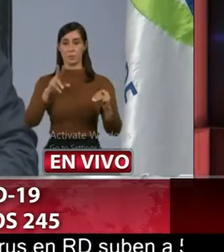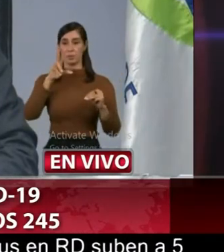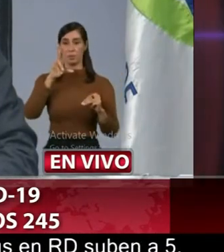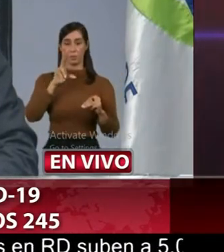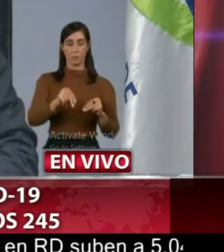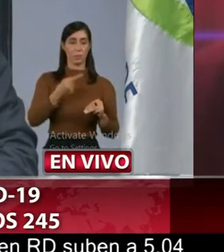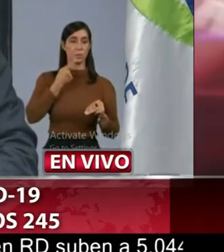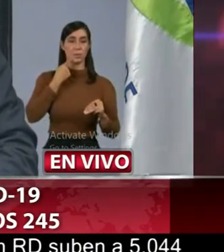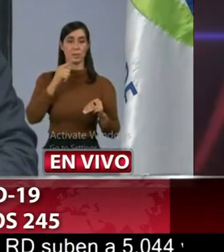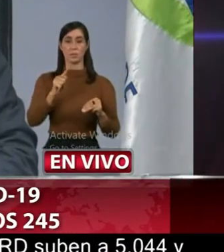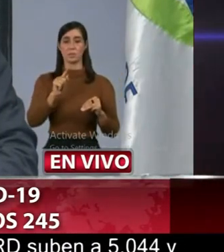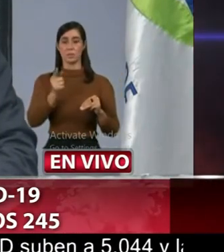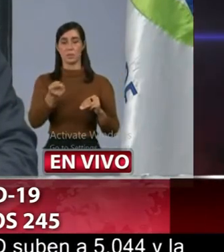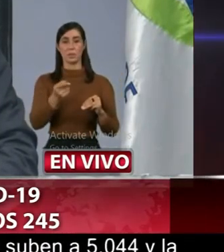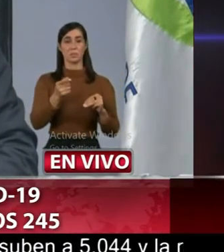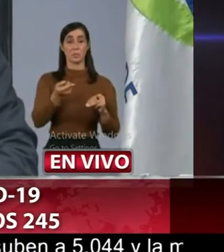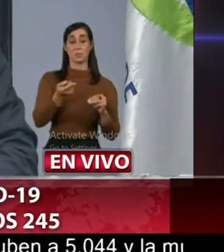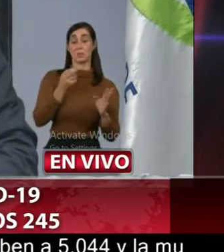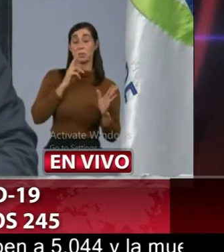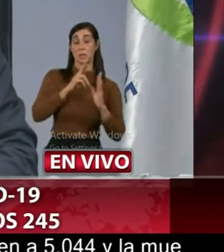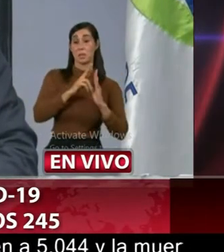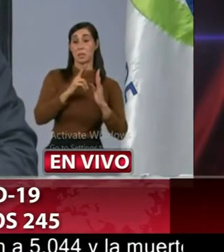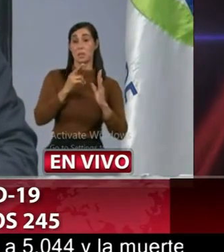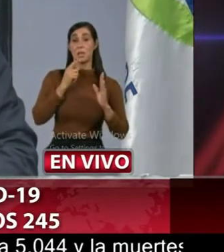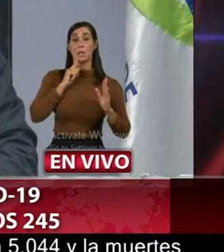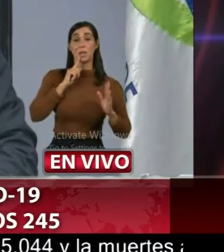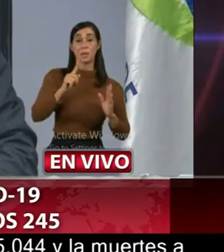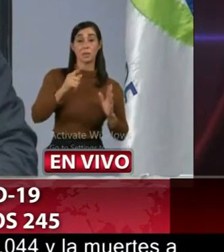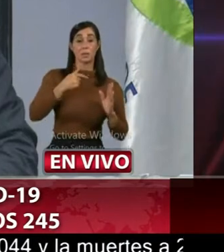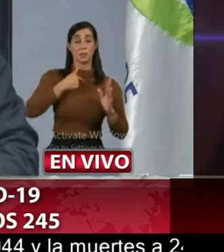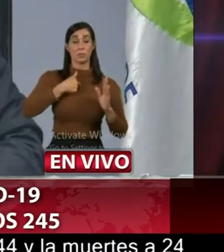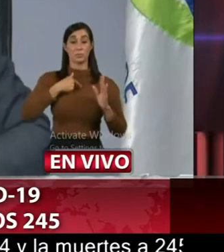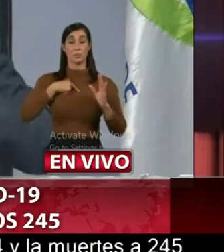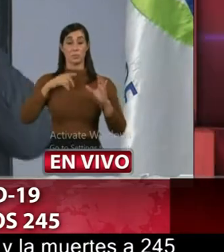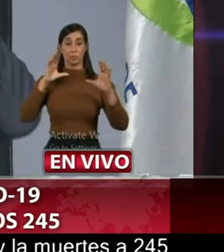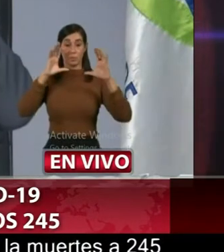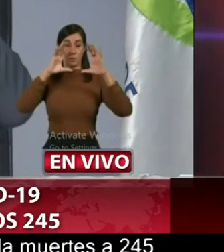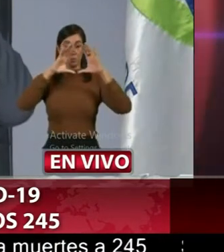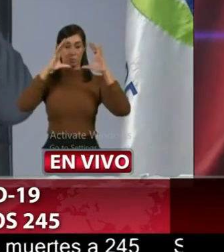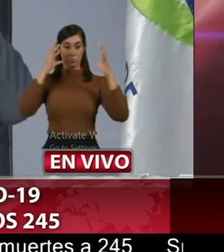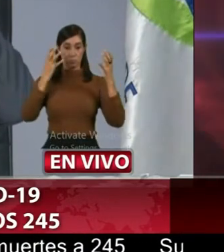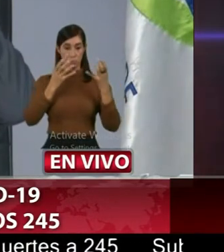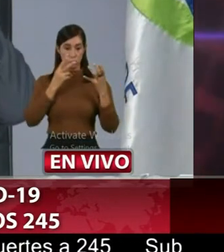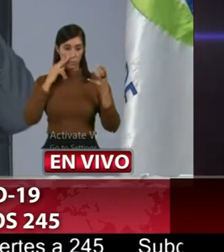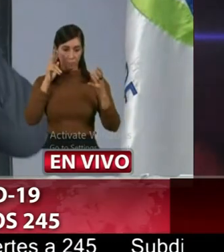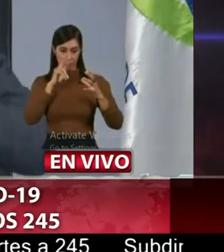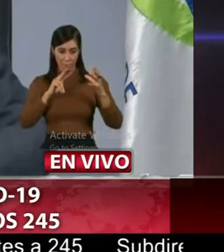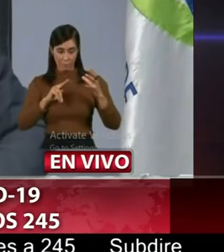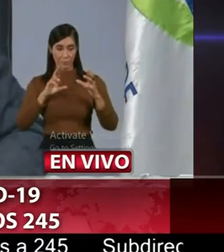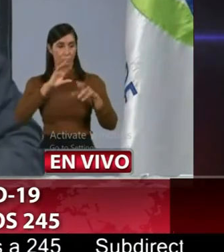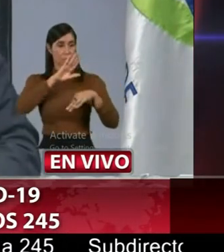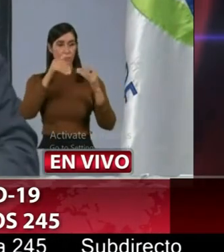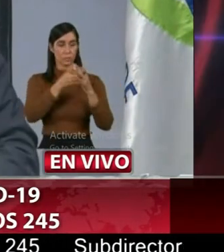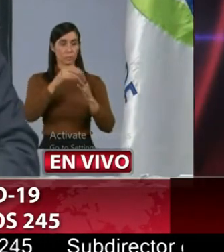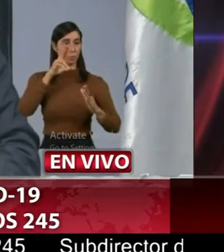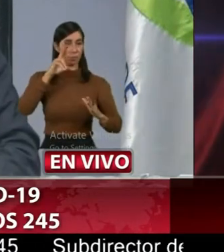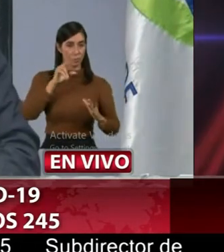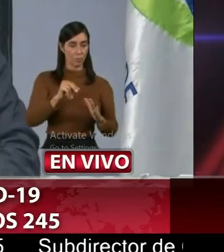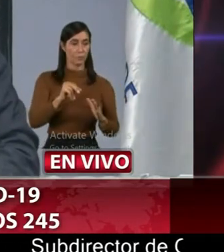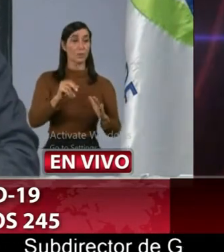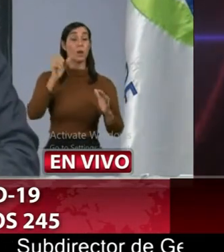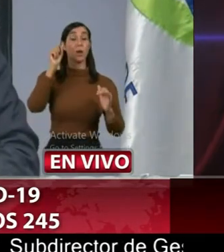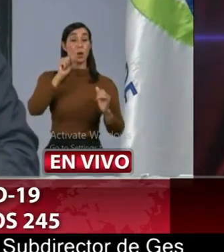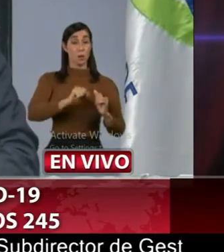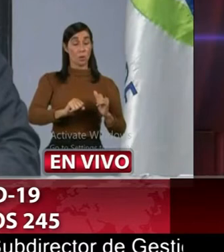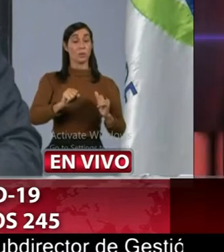proclive a hacer ese tipo de vaticinios no tengo una bola de cristal lo que si es claro y comparto con el